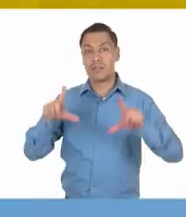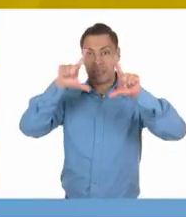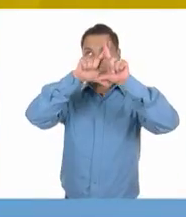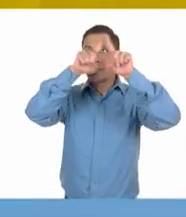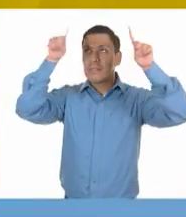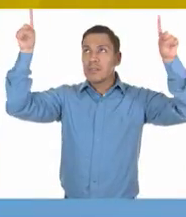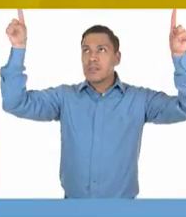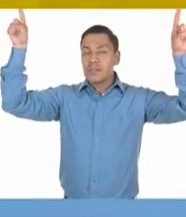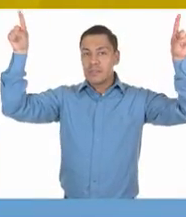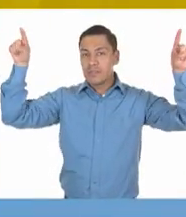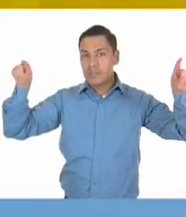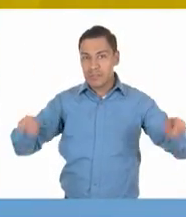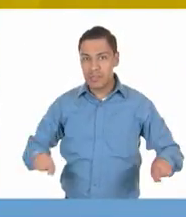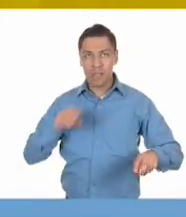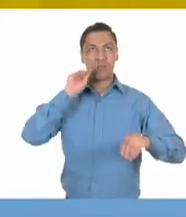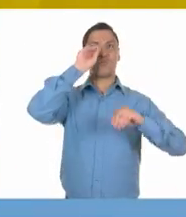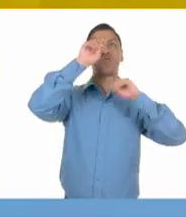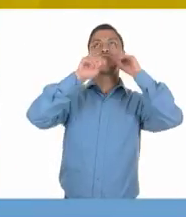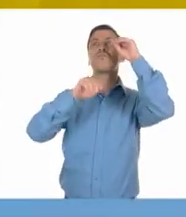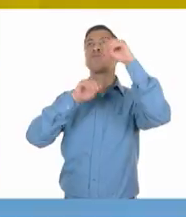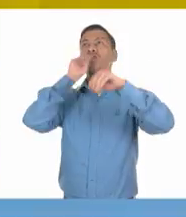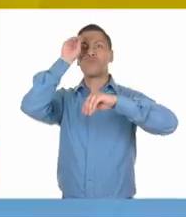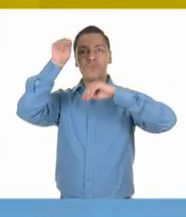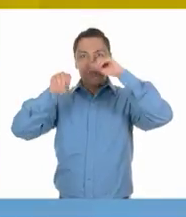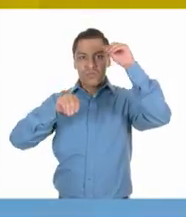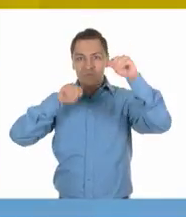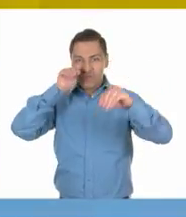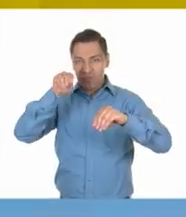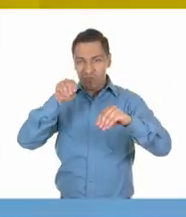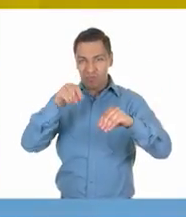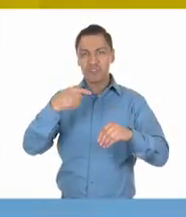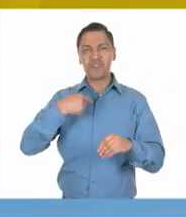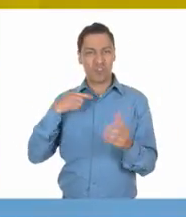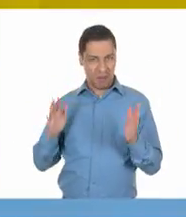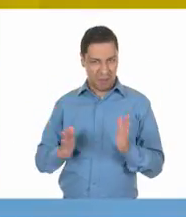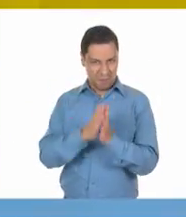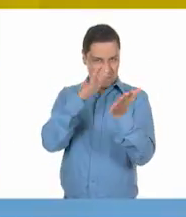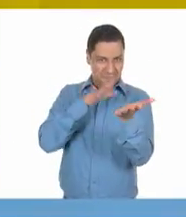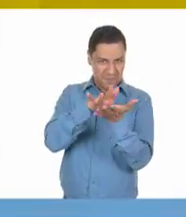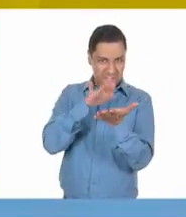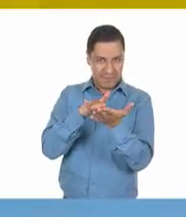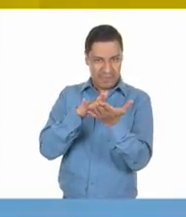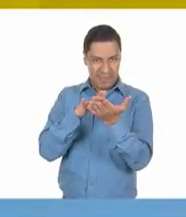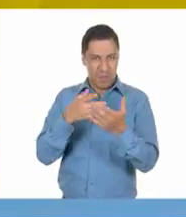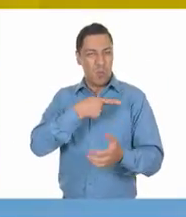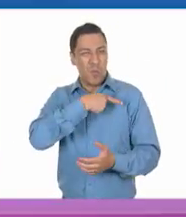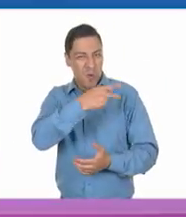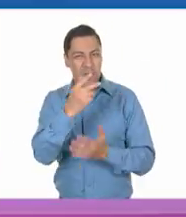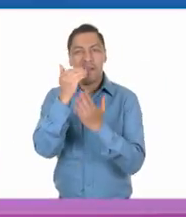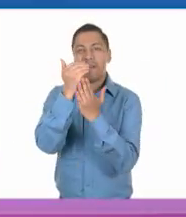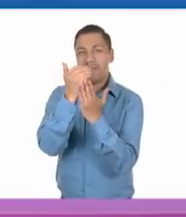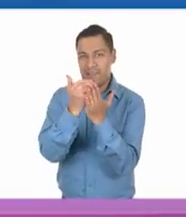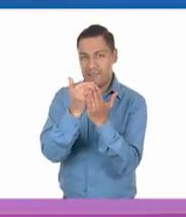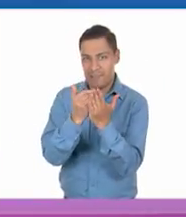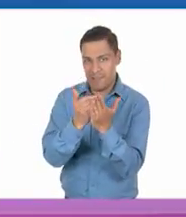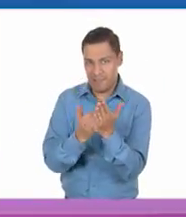en donde mostremos nuestra postura y estrategias para aminorar esa situación. ¡Ah! Sí, sí, sí, sí, sí. ¡Qué buena